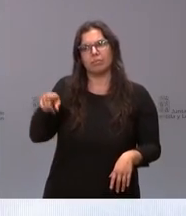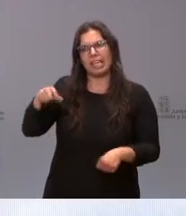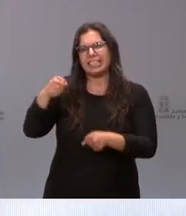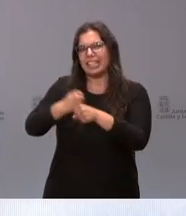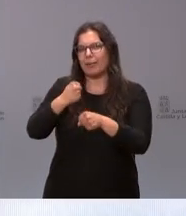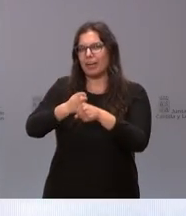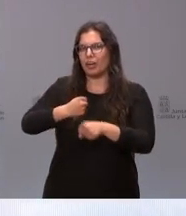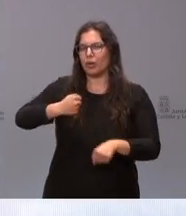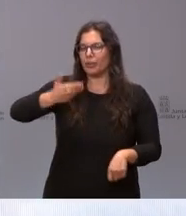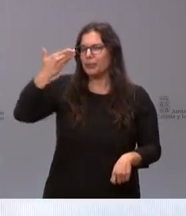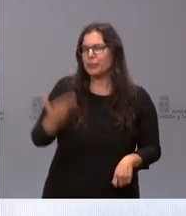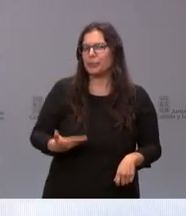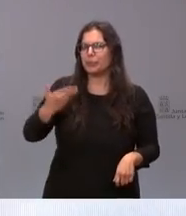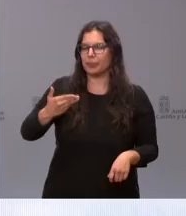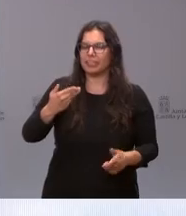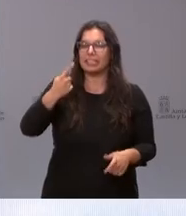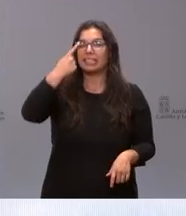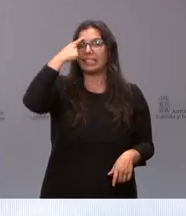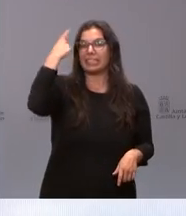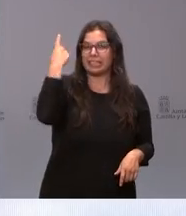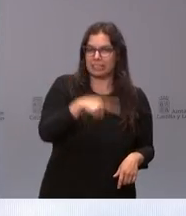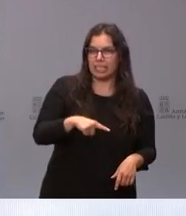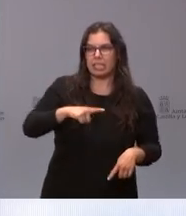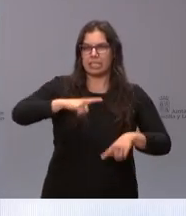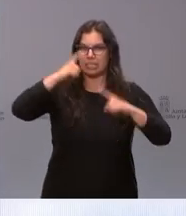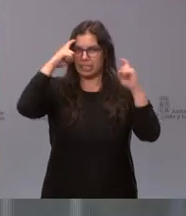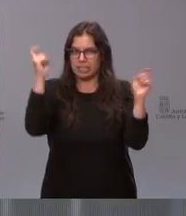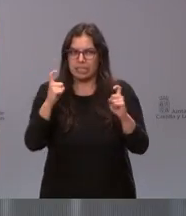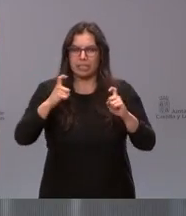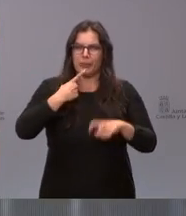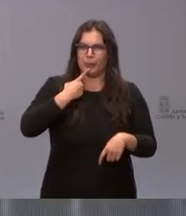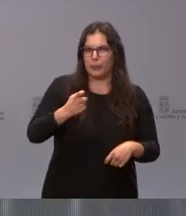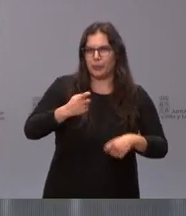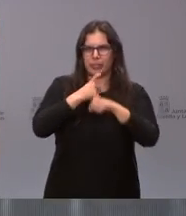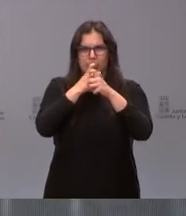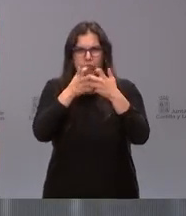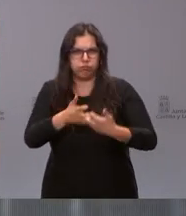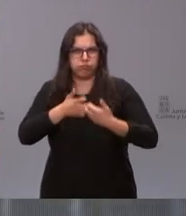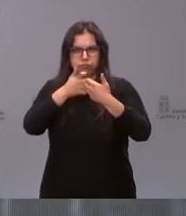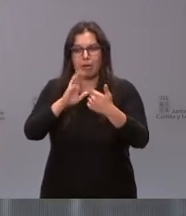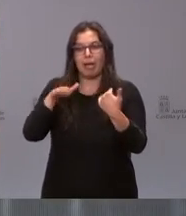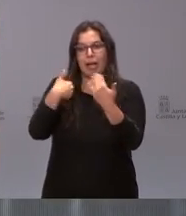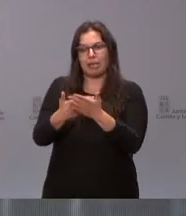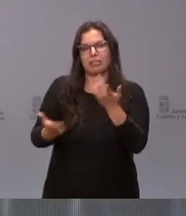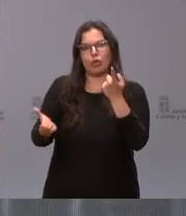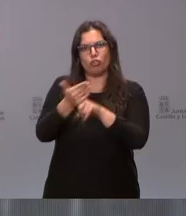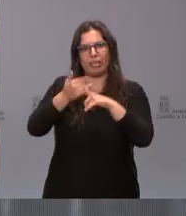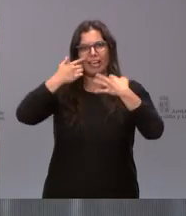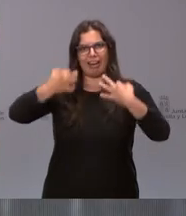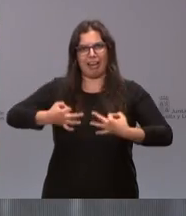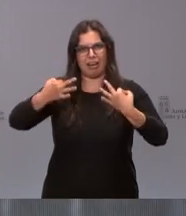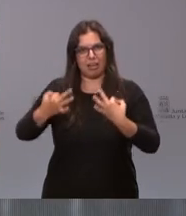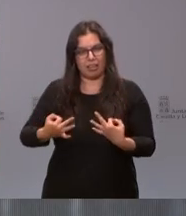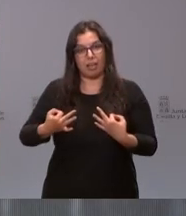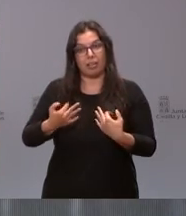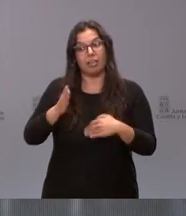fundamental me consta los quebraderos de cabeza que tuvo para que esto fuera una realidad y para que los